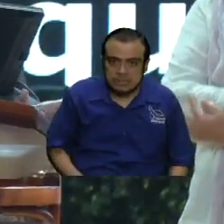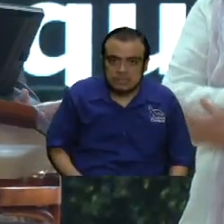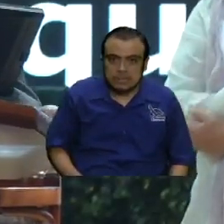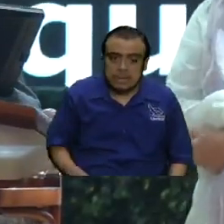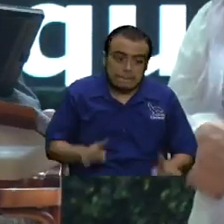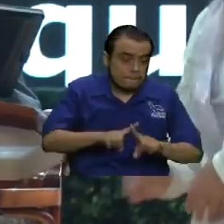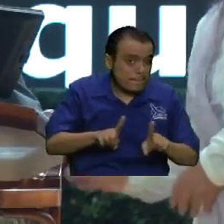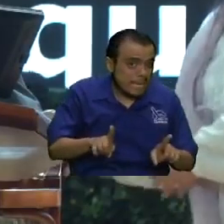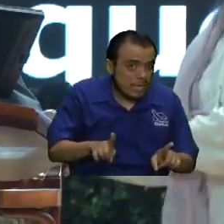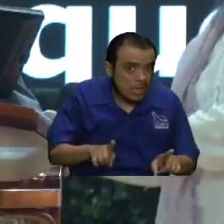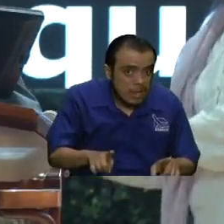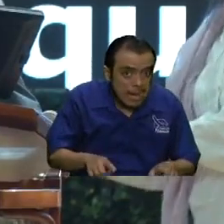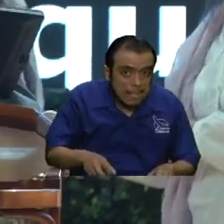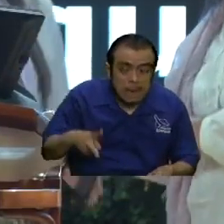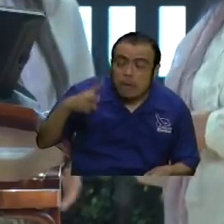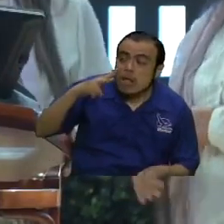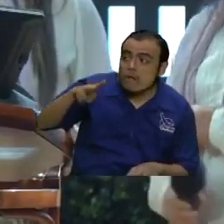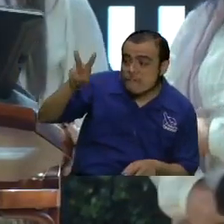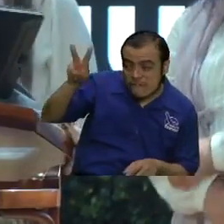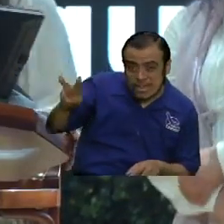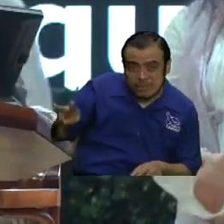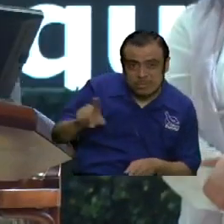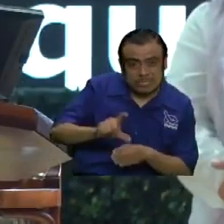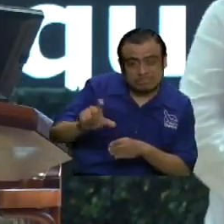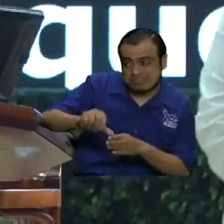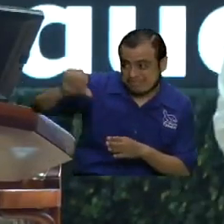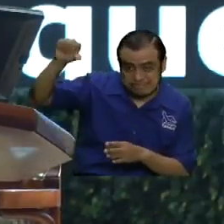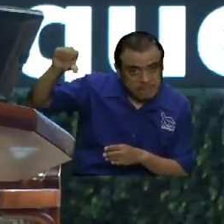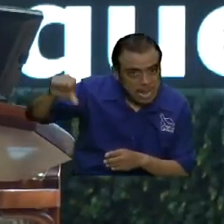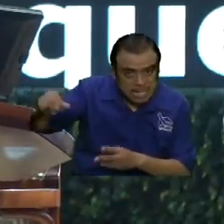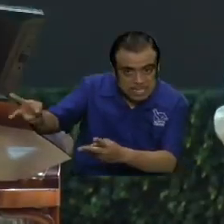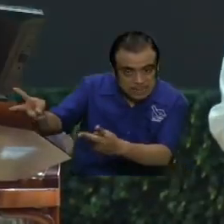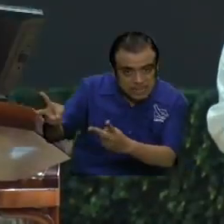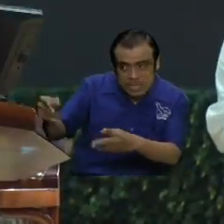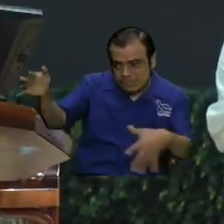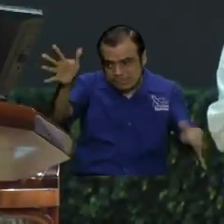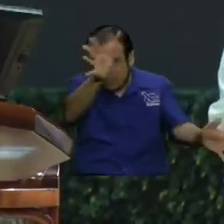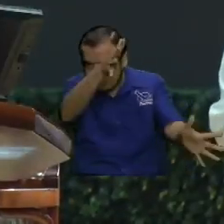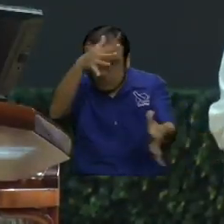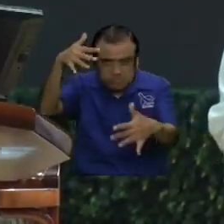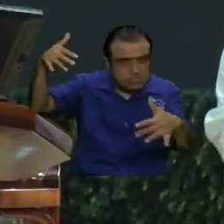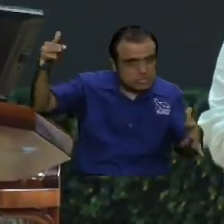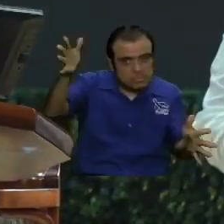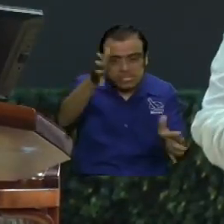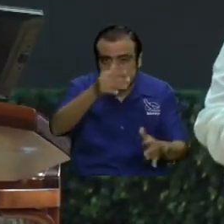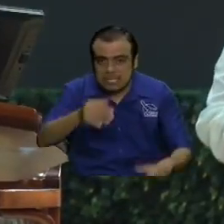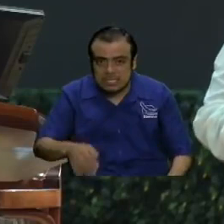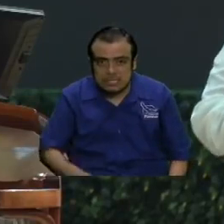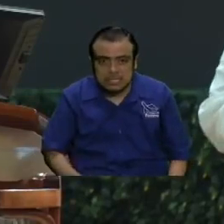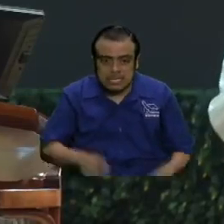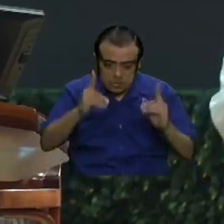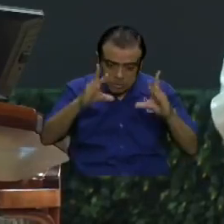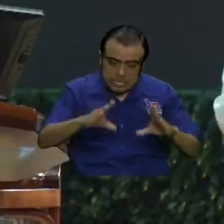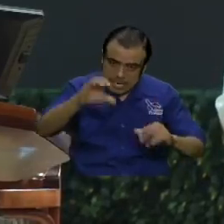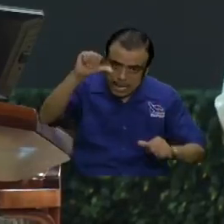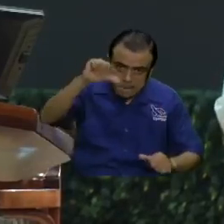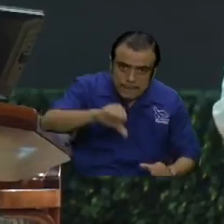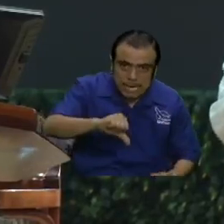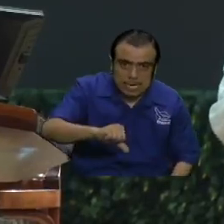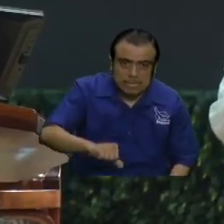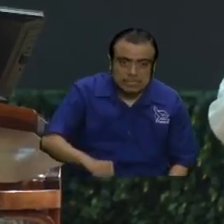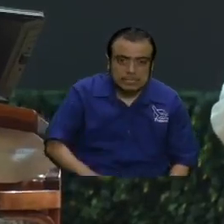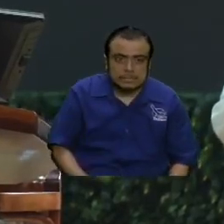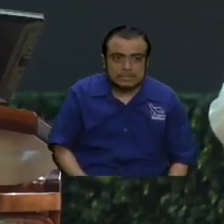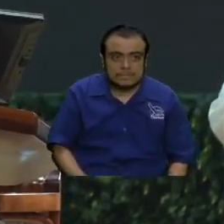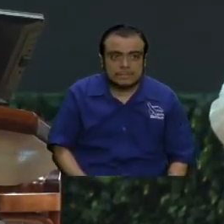pero cuando vemos lo babilónico que se ha vuelto es un viento de doctrina y aquí tengo otras hipocresías que deberíamos de chequear y